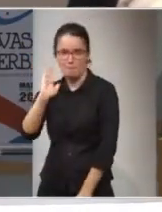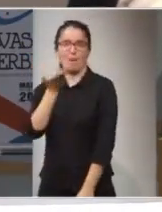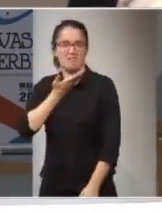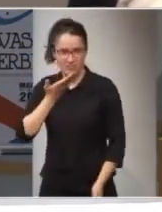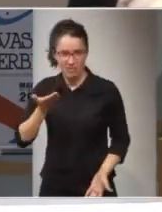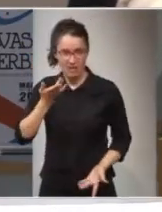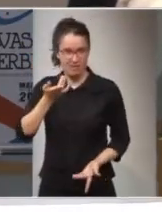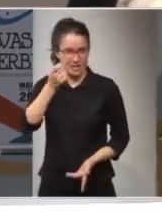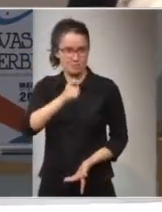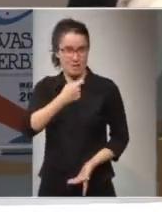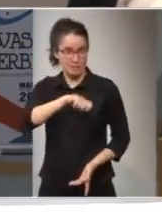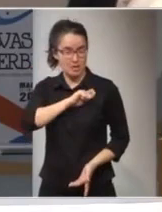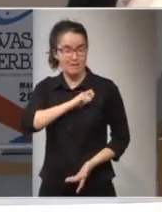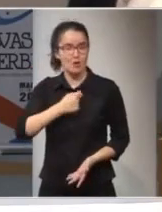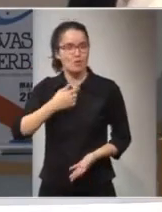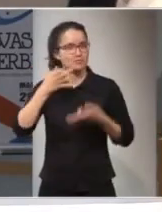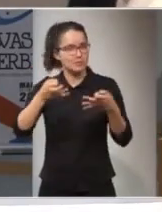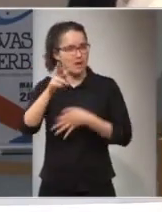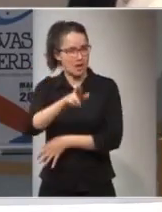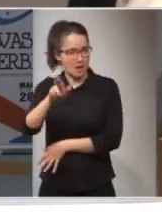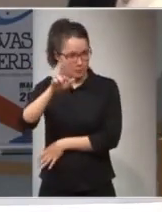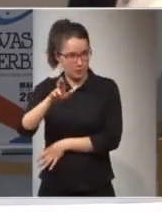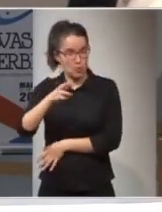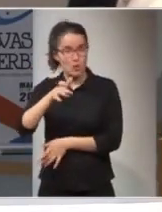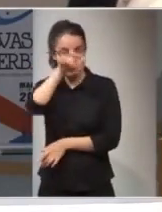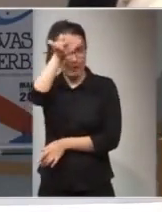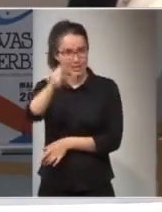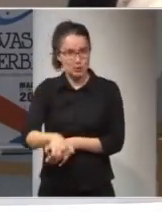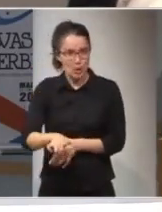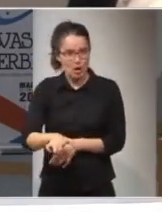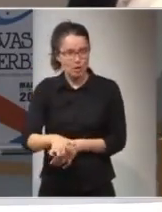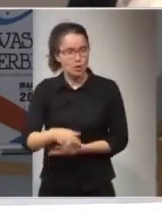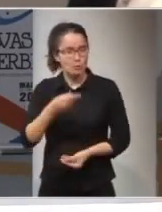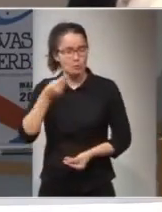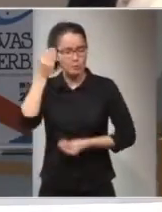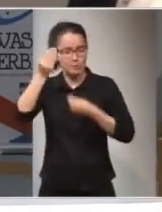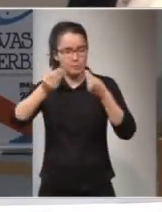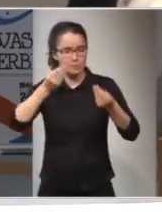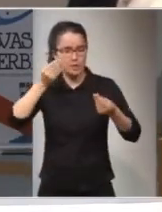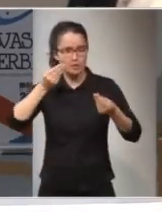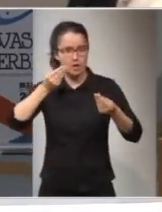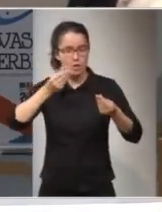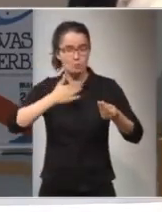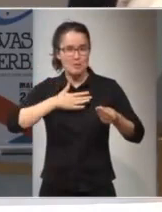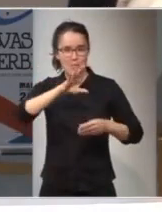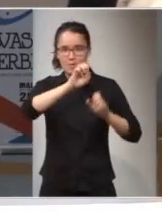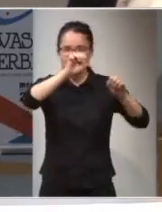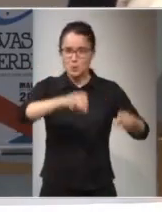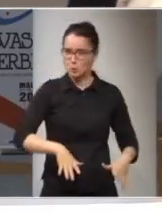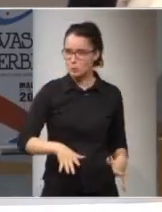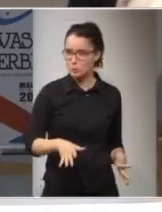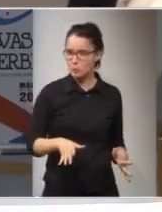España. Pero yo siempre digo, una persona no toma una decisión de abandonar su país